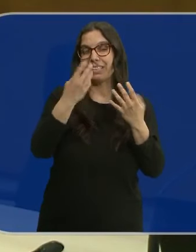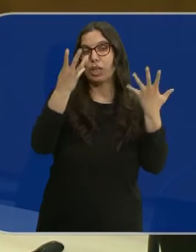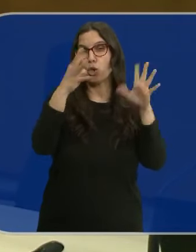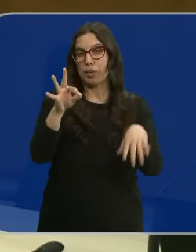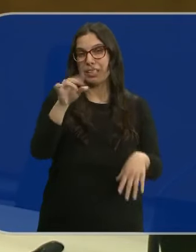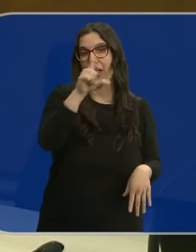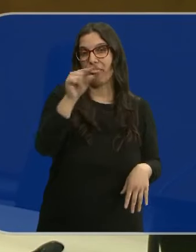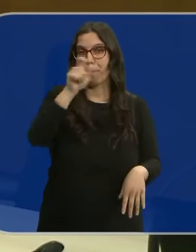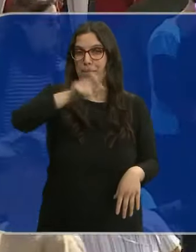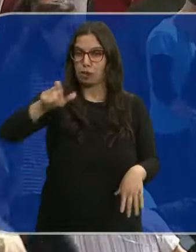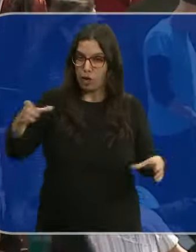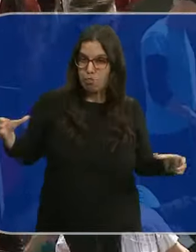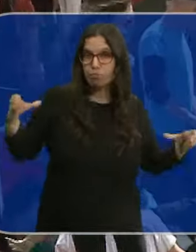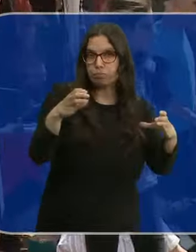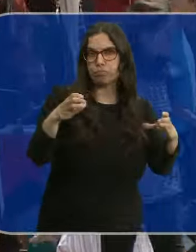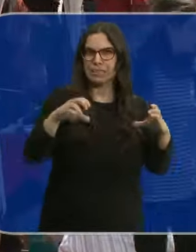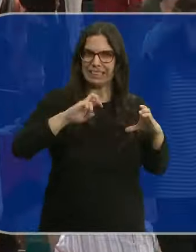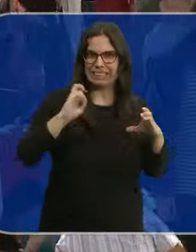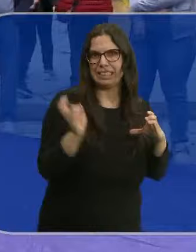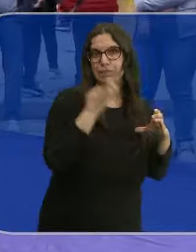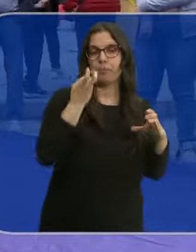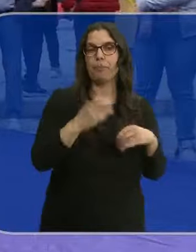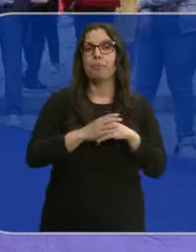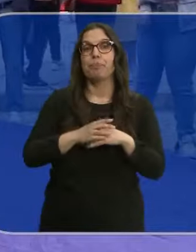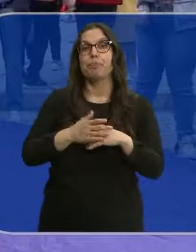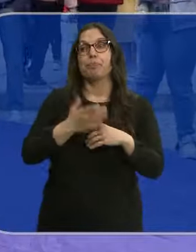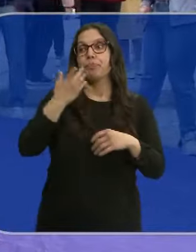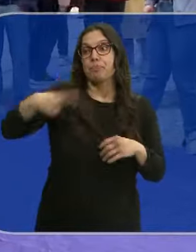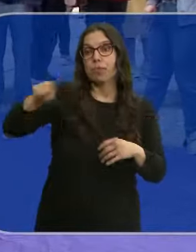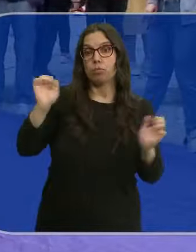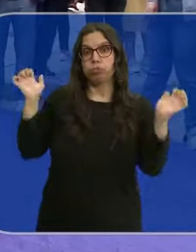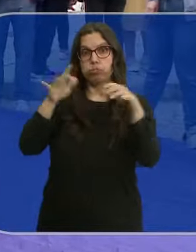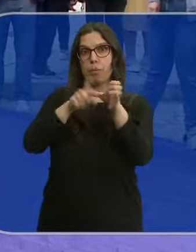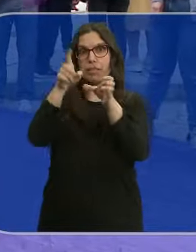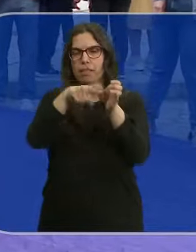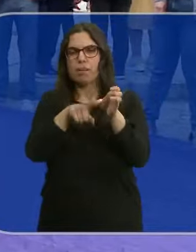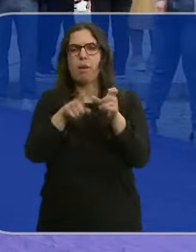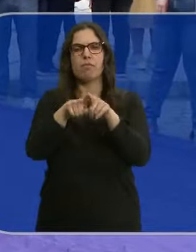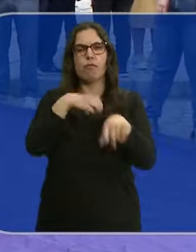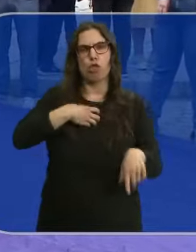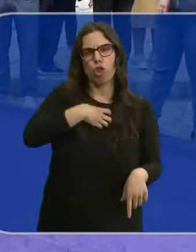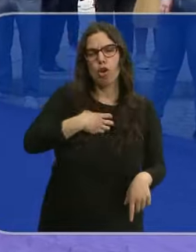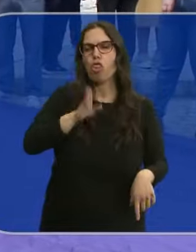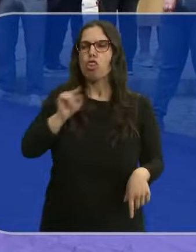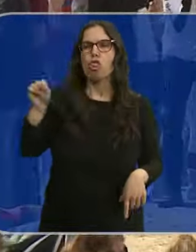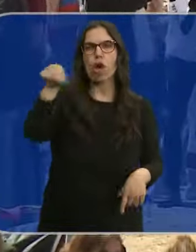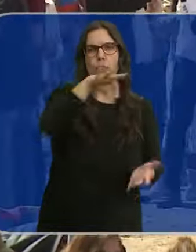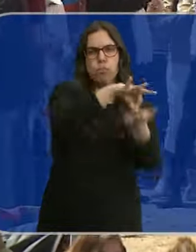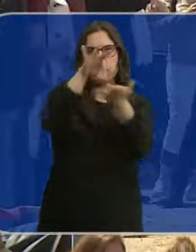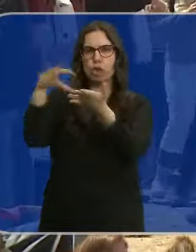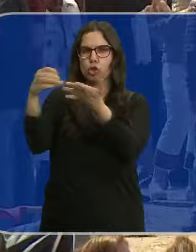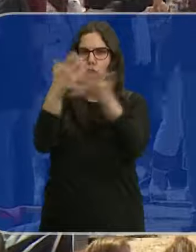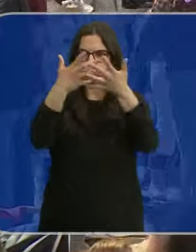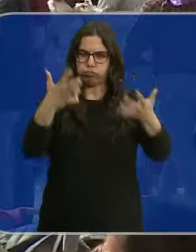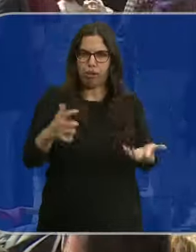90 a 100 personas que forman ese dispositivo. Quienes participan, sus funciones y ubicaciones. Todo tiene que estar por